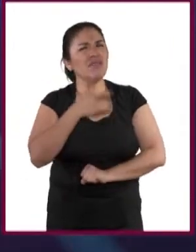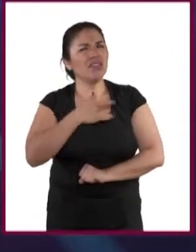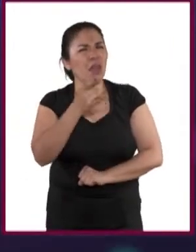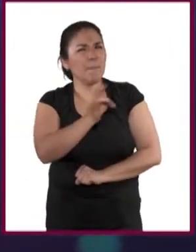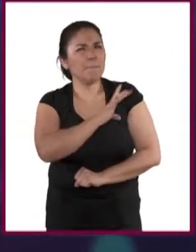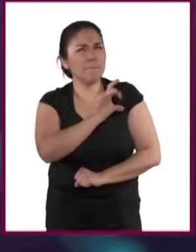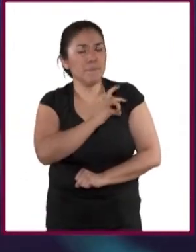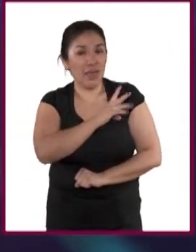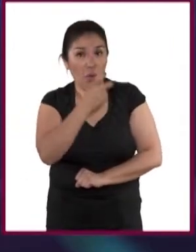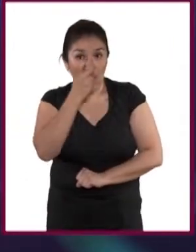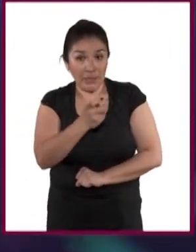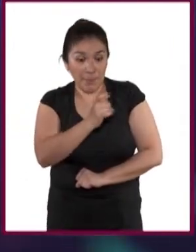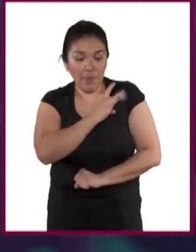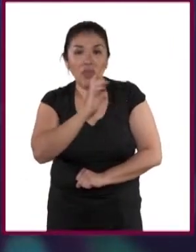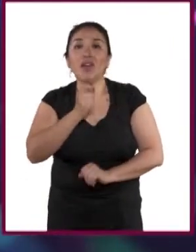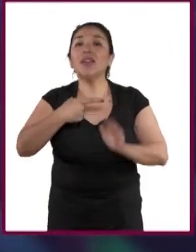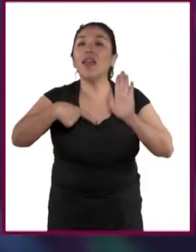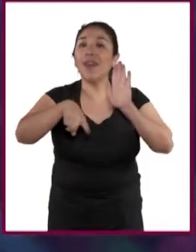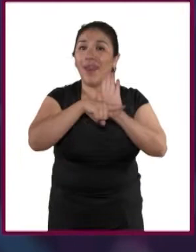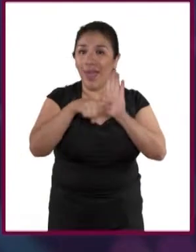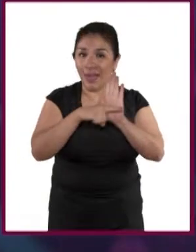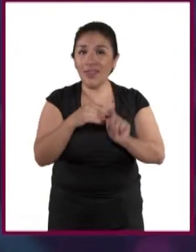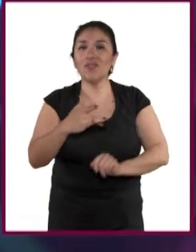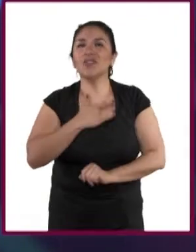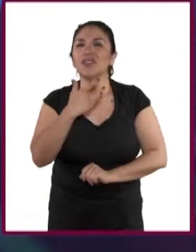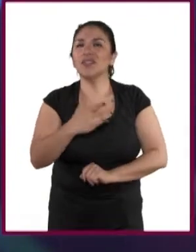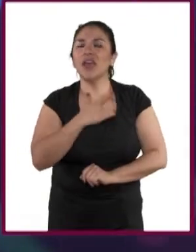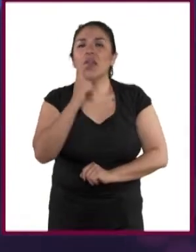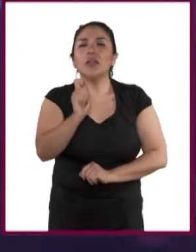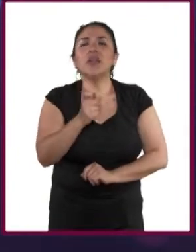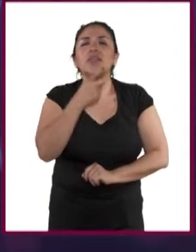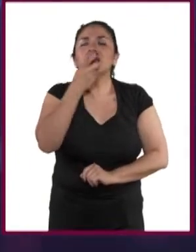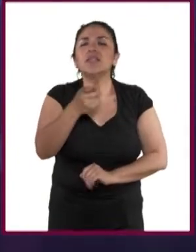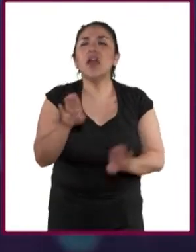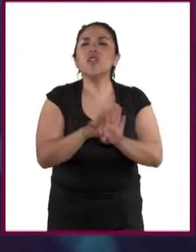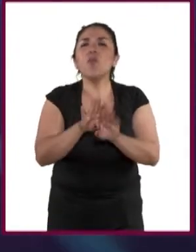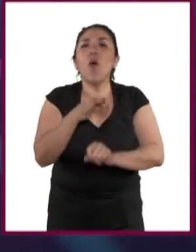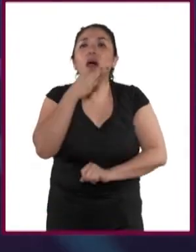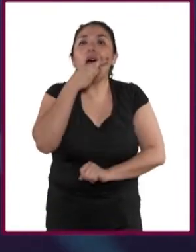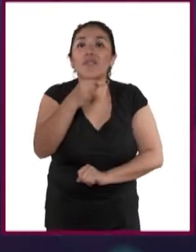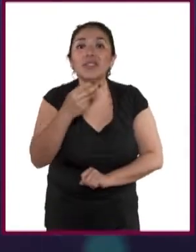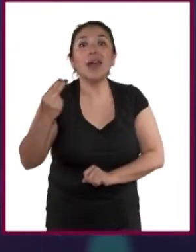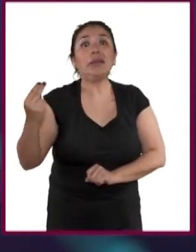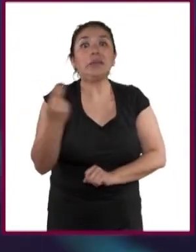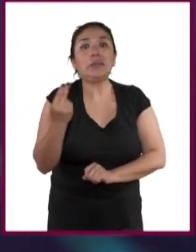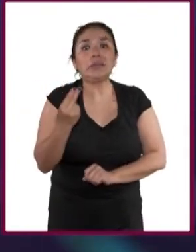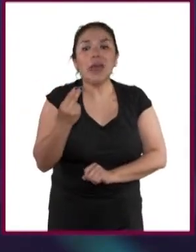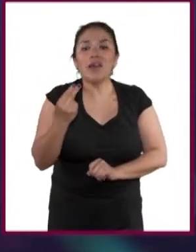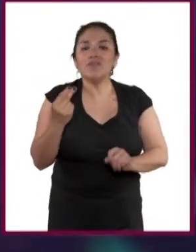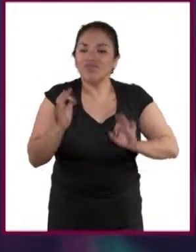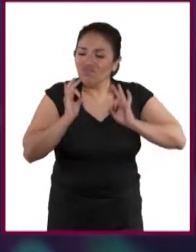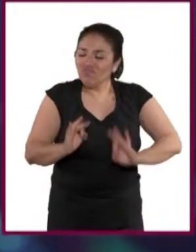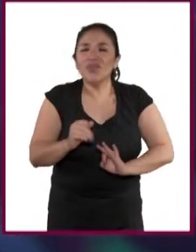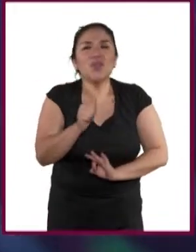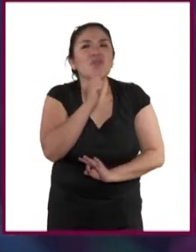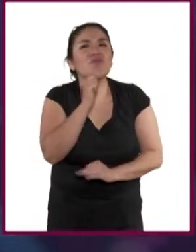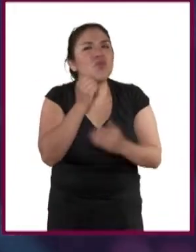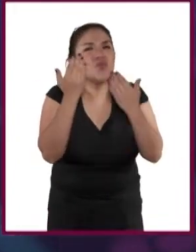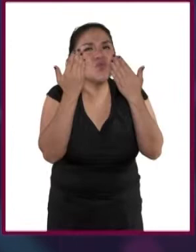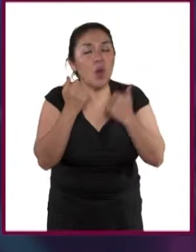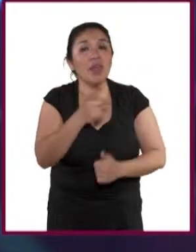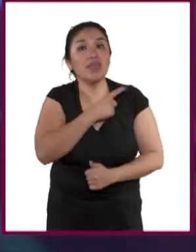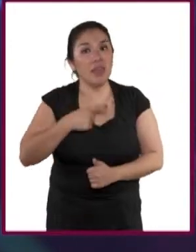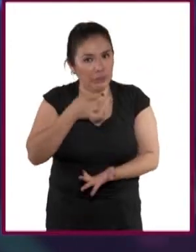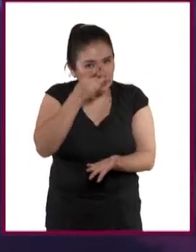El miedo es una emoción negativa que les dice que hay necesidades no satisfechas. Tienen que